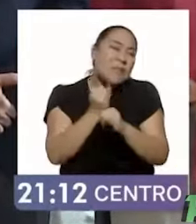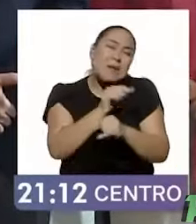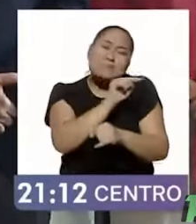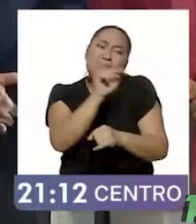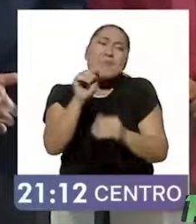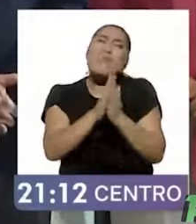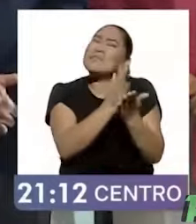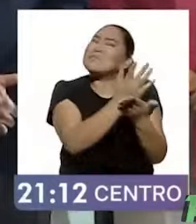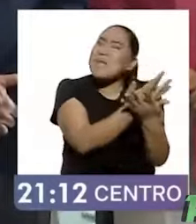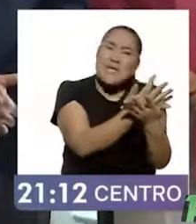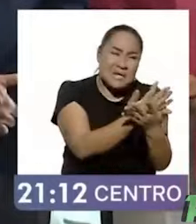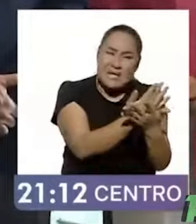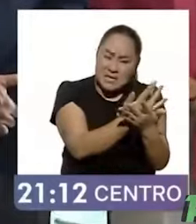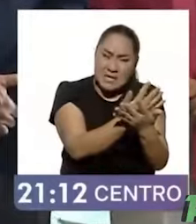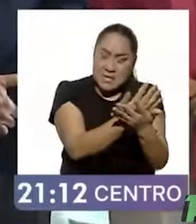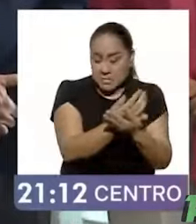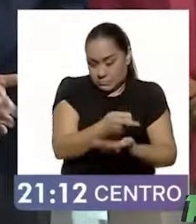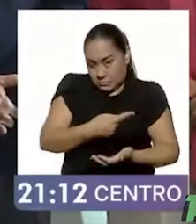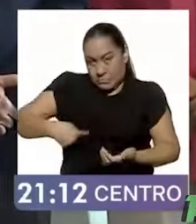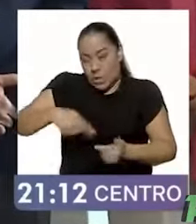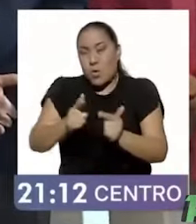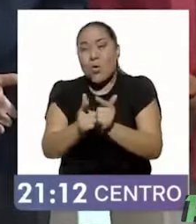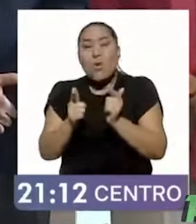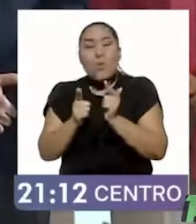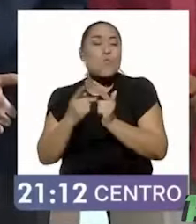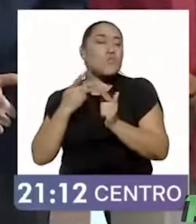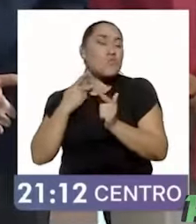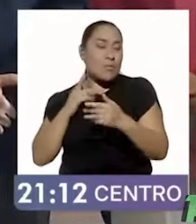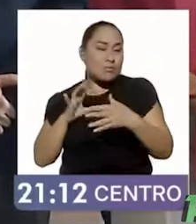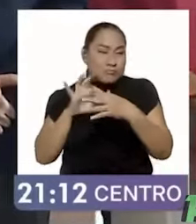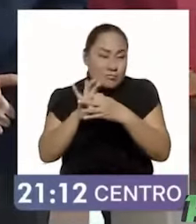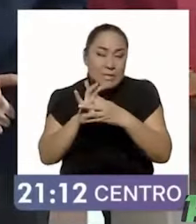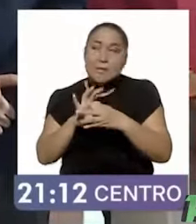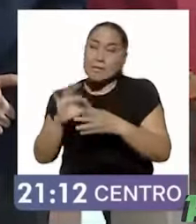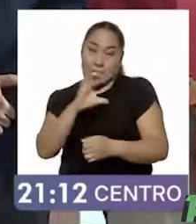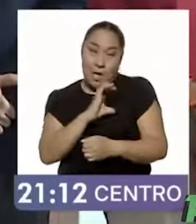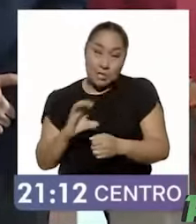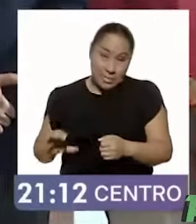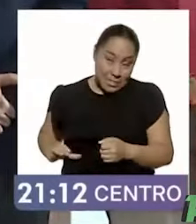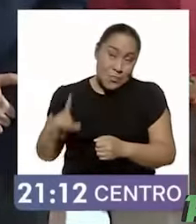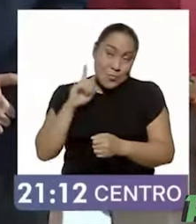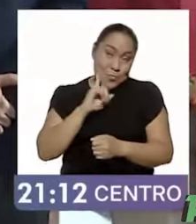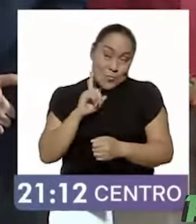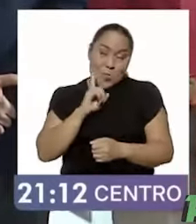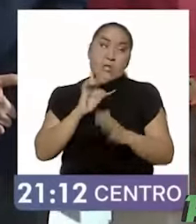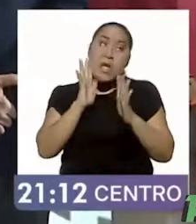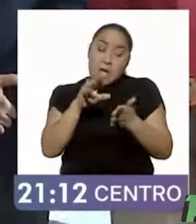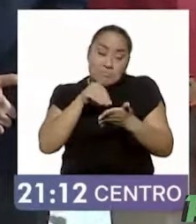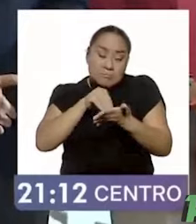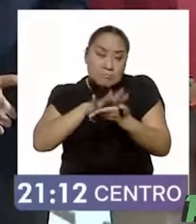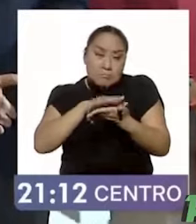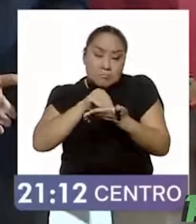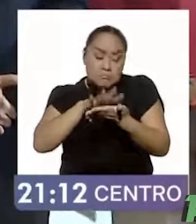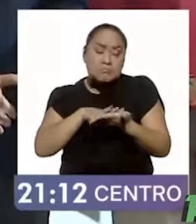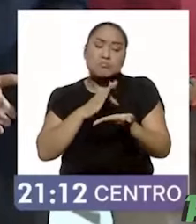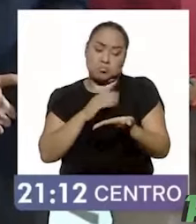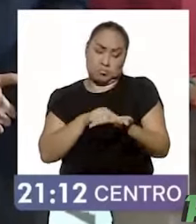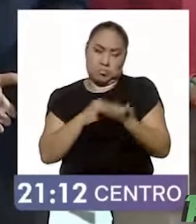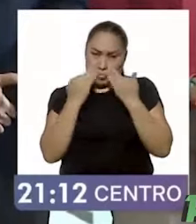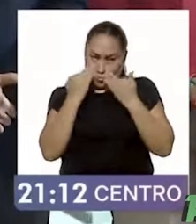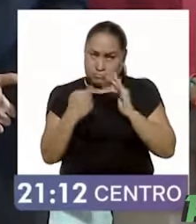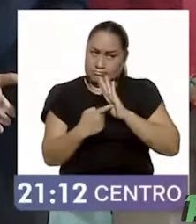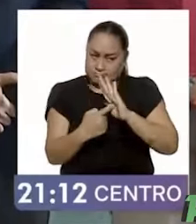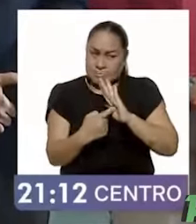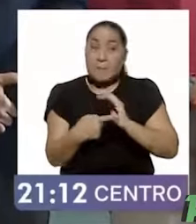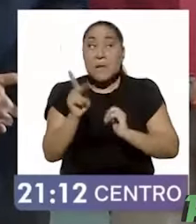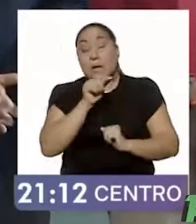nosotros claramente como partidos, como parte y nuestra candidata, tenemos nuestros datos y los presentamos. Pero los